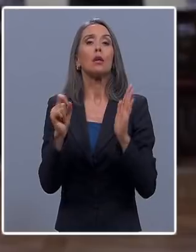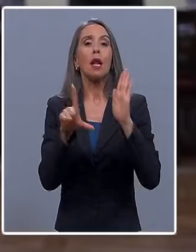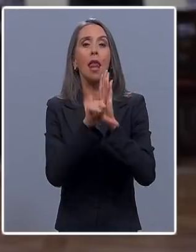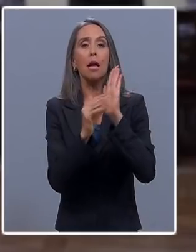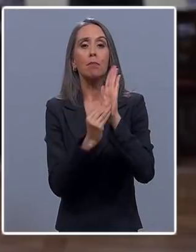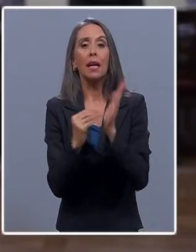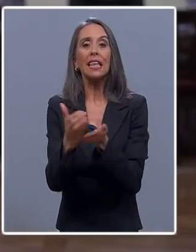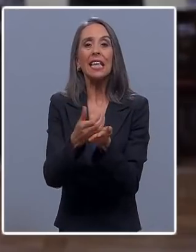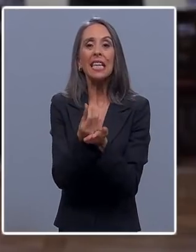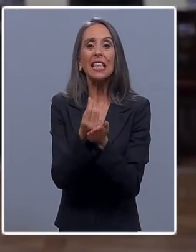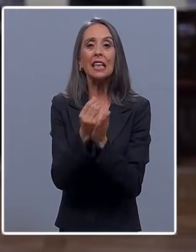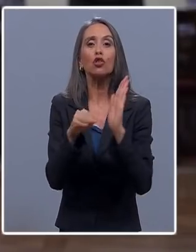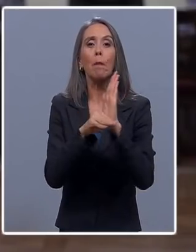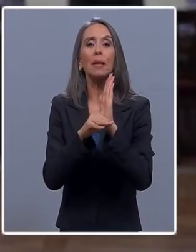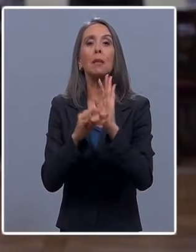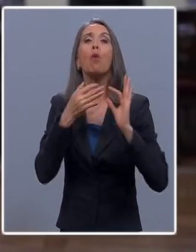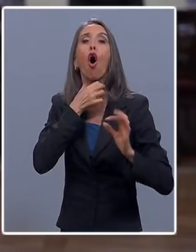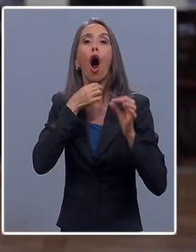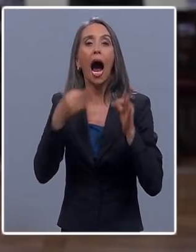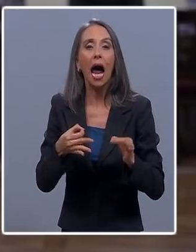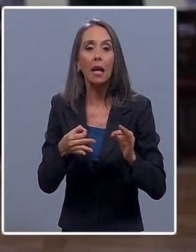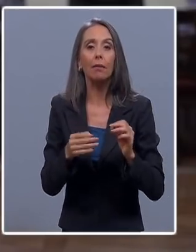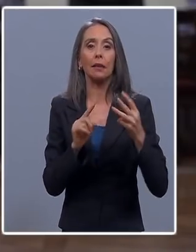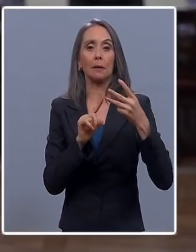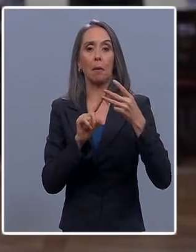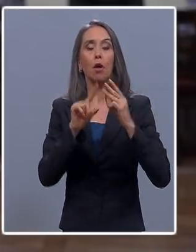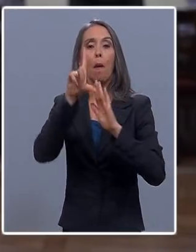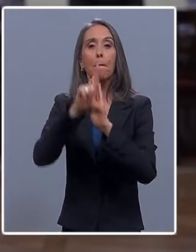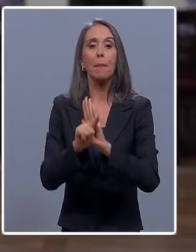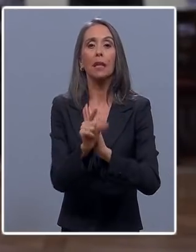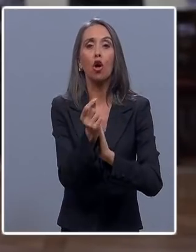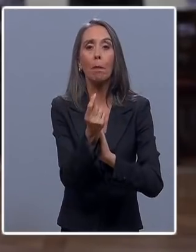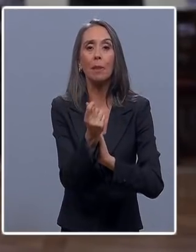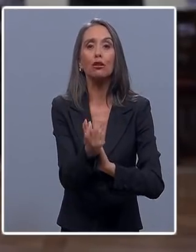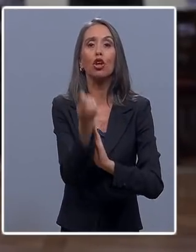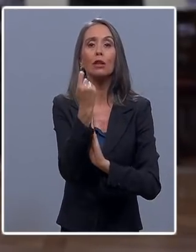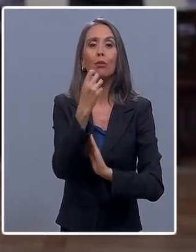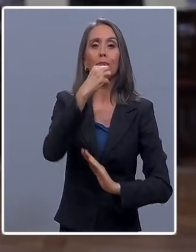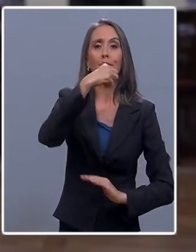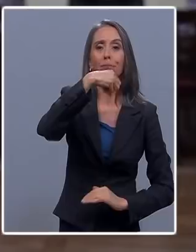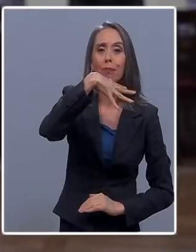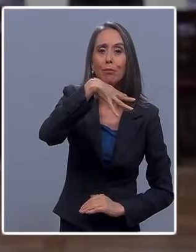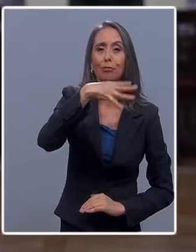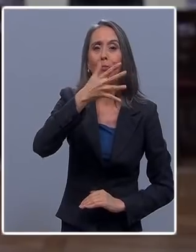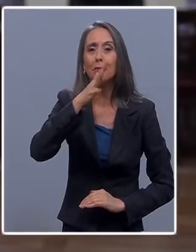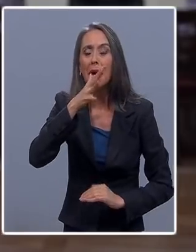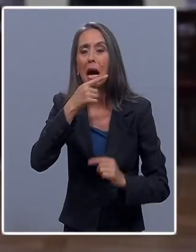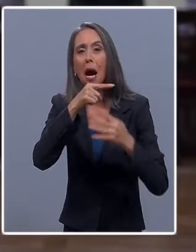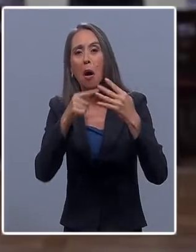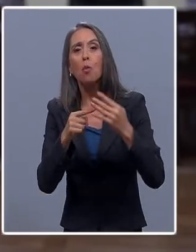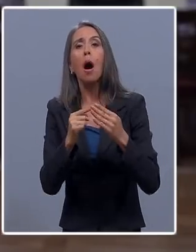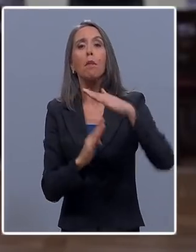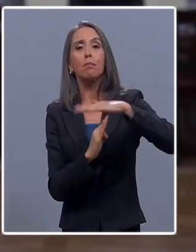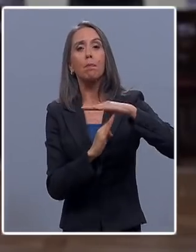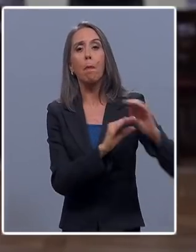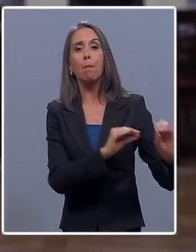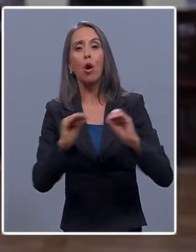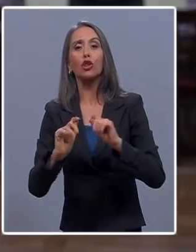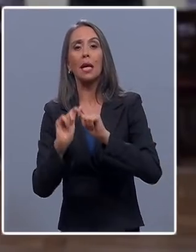garantizado, reducción o estabilización de los precios de servicios básicos y postergación de sus pagos,